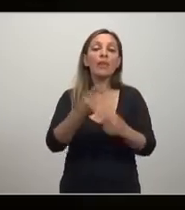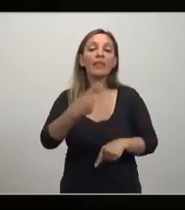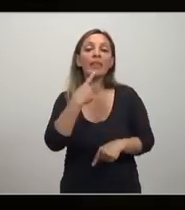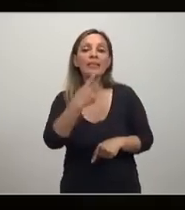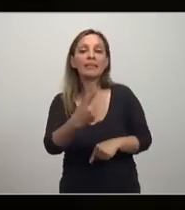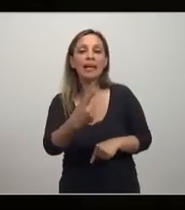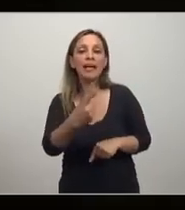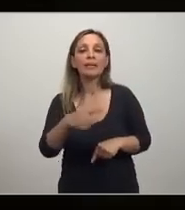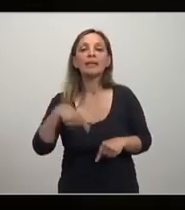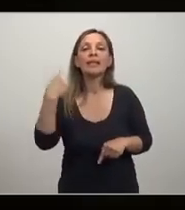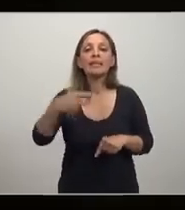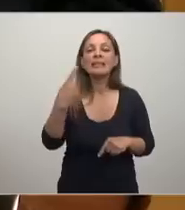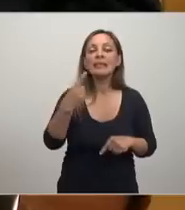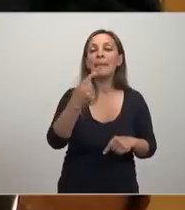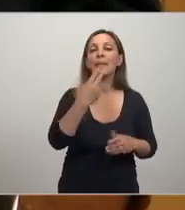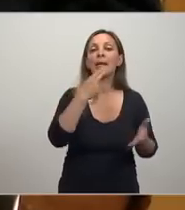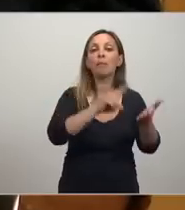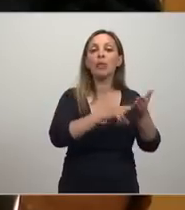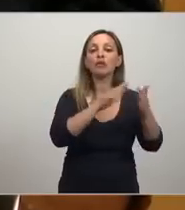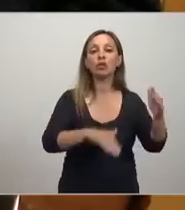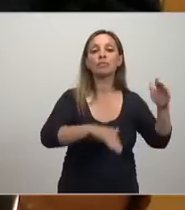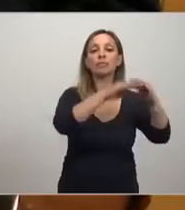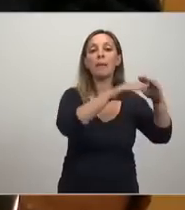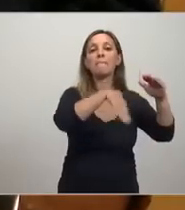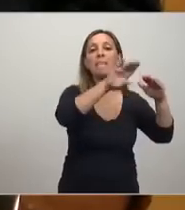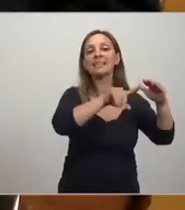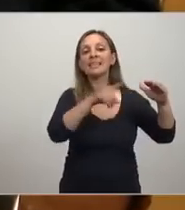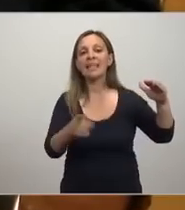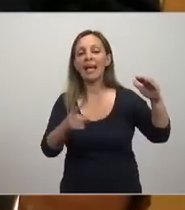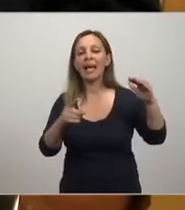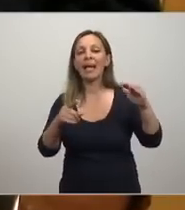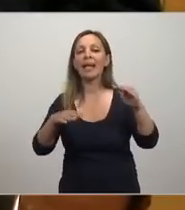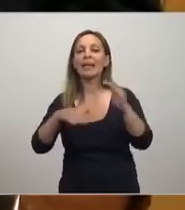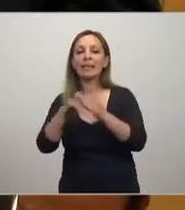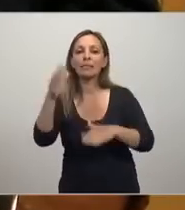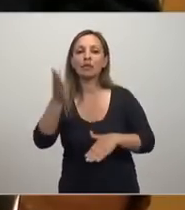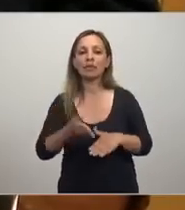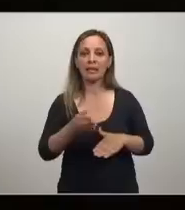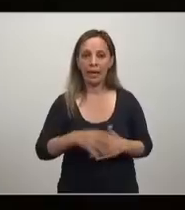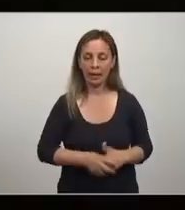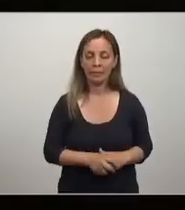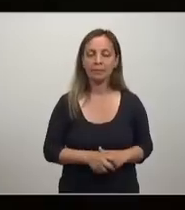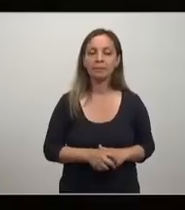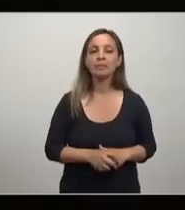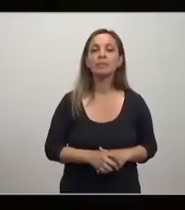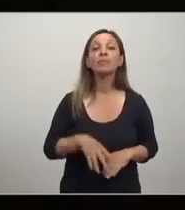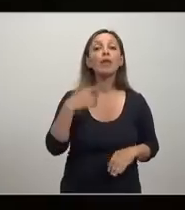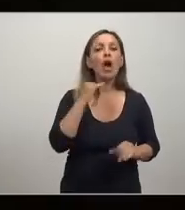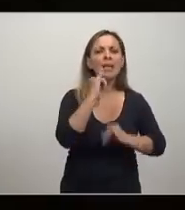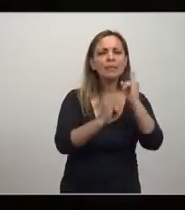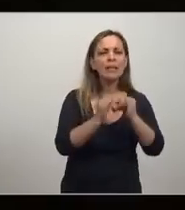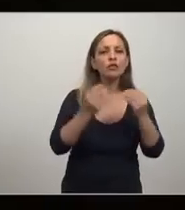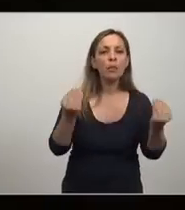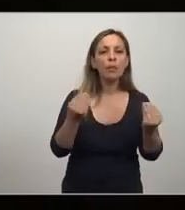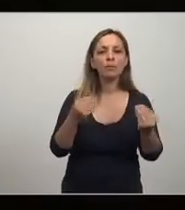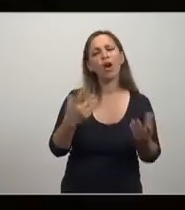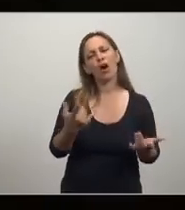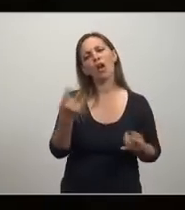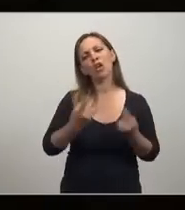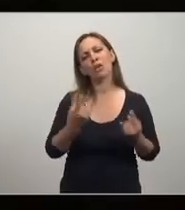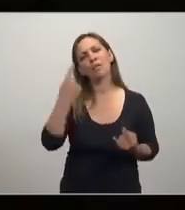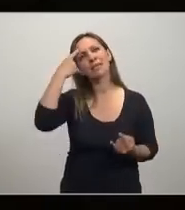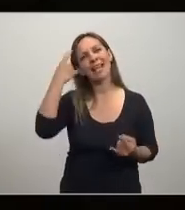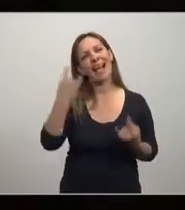estaba por arriba de la tasa óptima. No sé si me explico. ¿Y cuál es explicación de todo esto? No nos engañemos. sea, ojalá veamos algún día